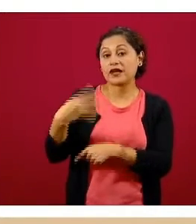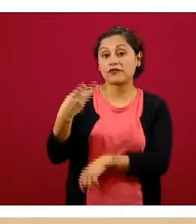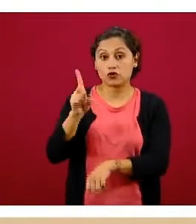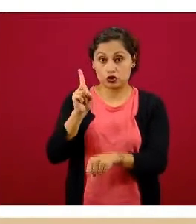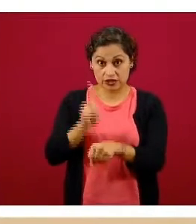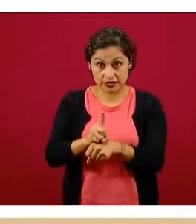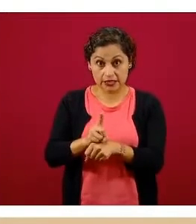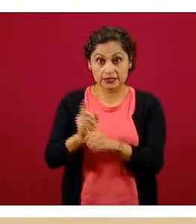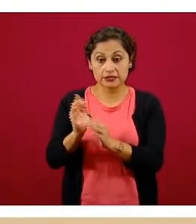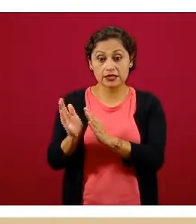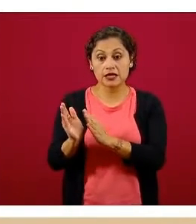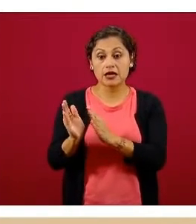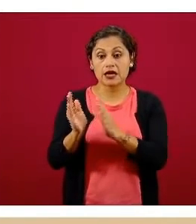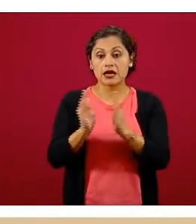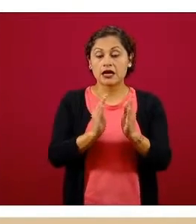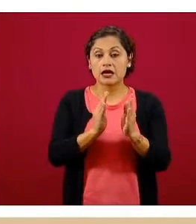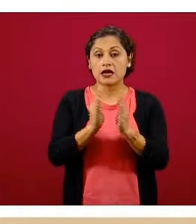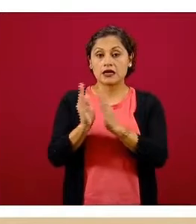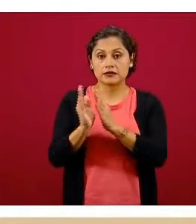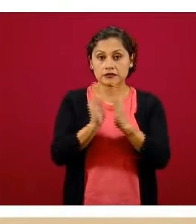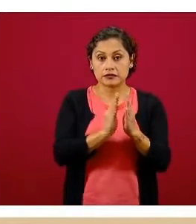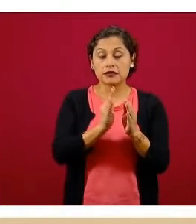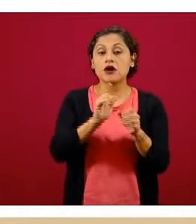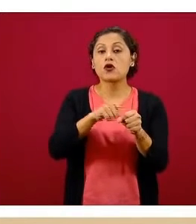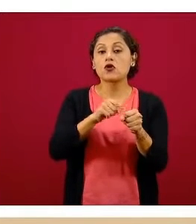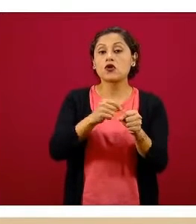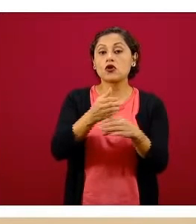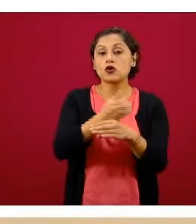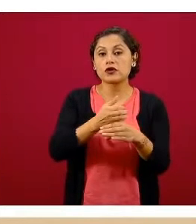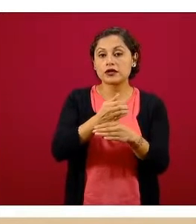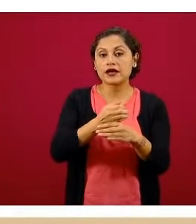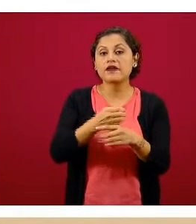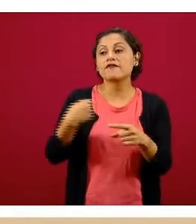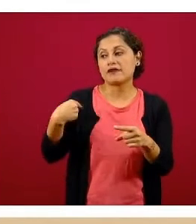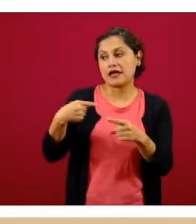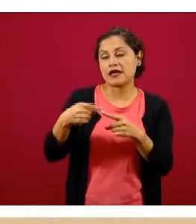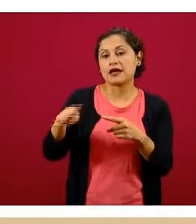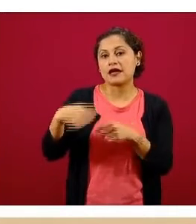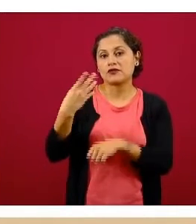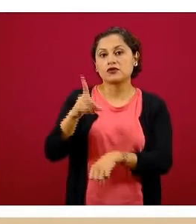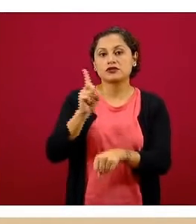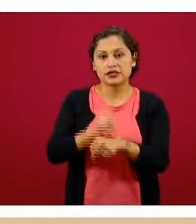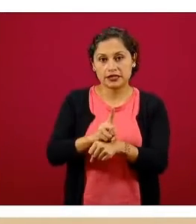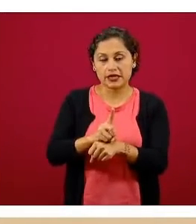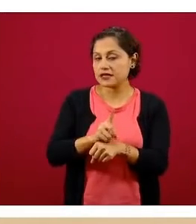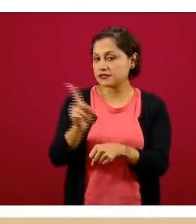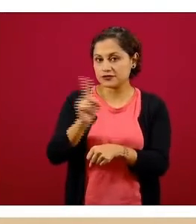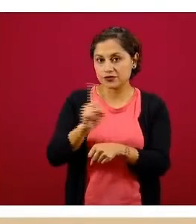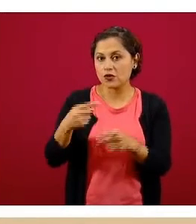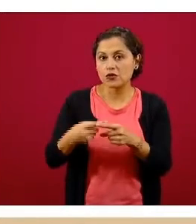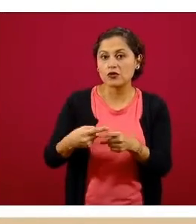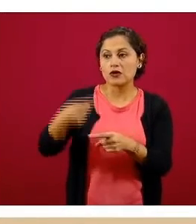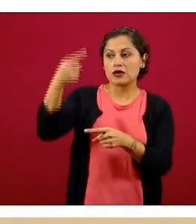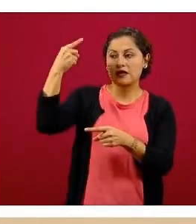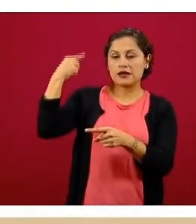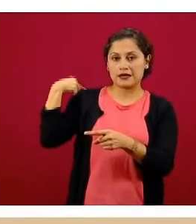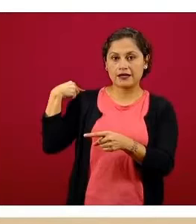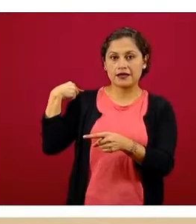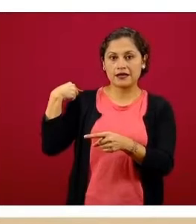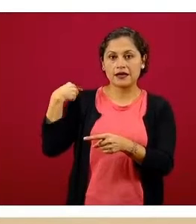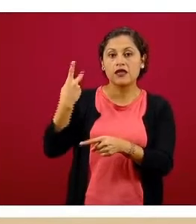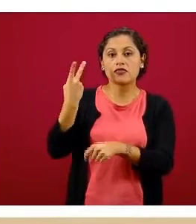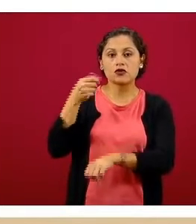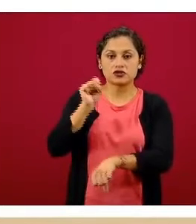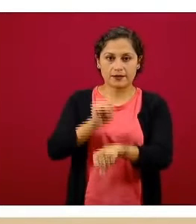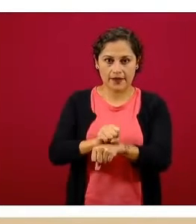la barra café es también la tasa de incidencia de 14 días, pero no de los últimos 14 días, sino la que se tenía hace dos